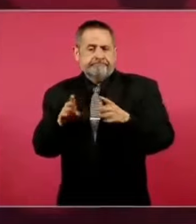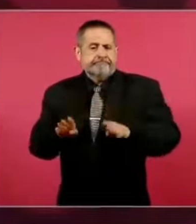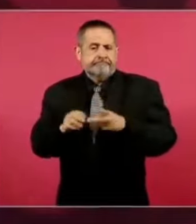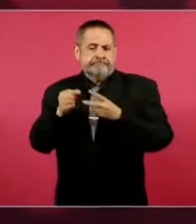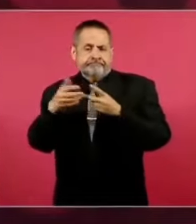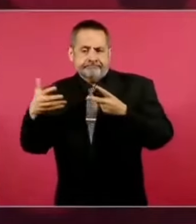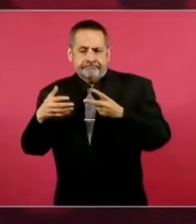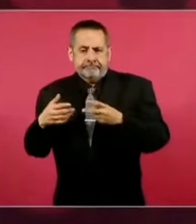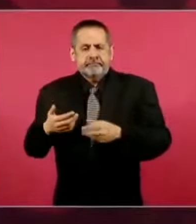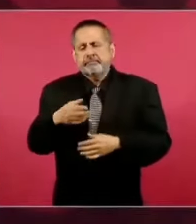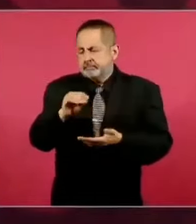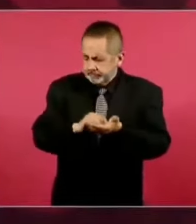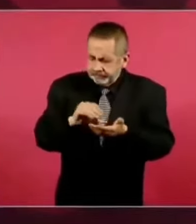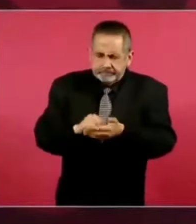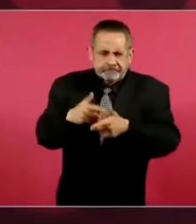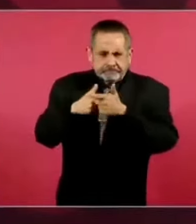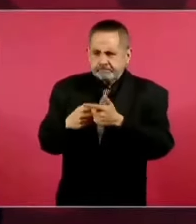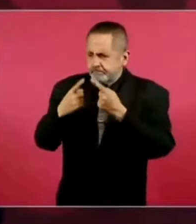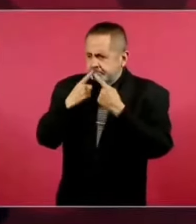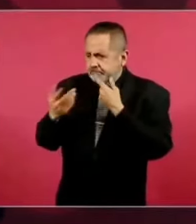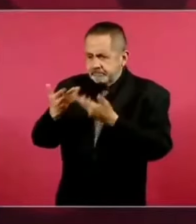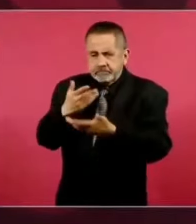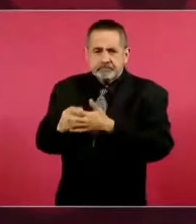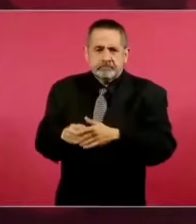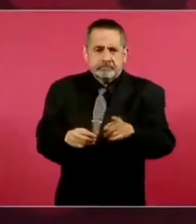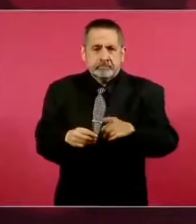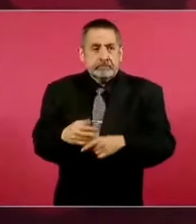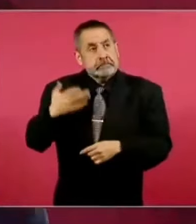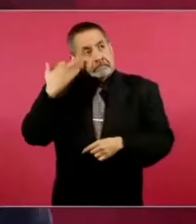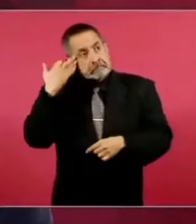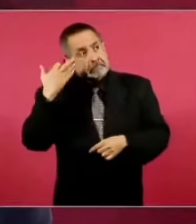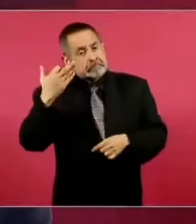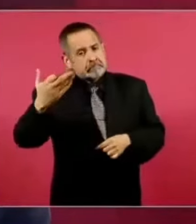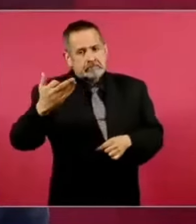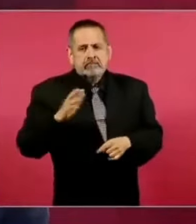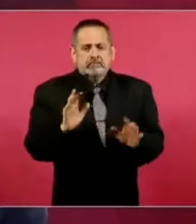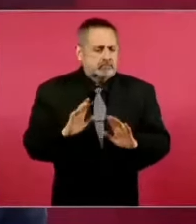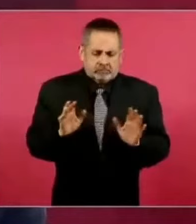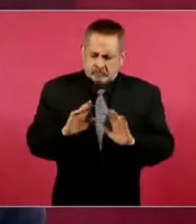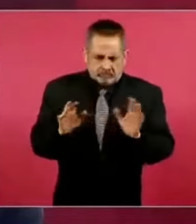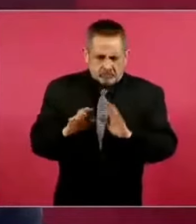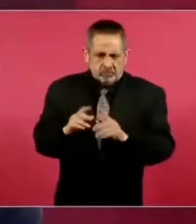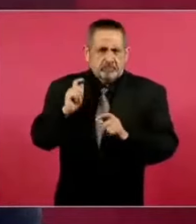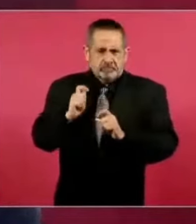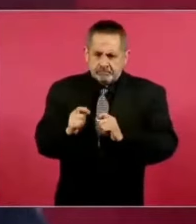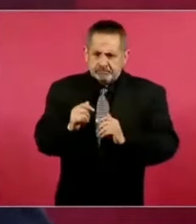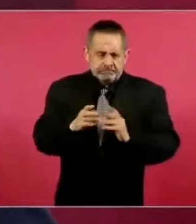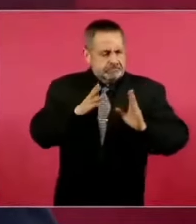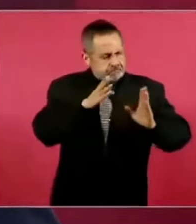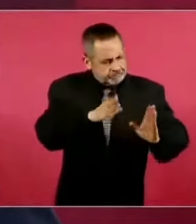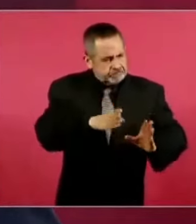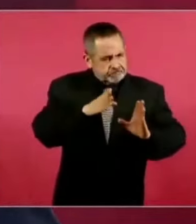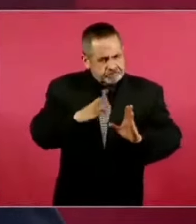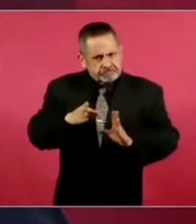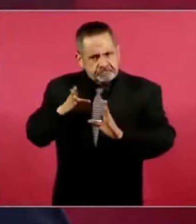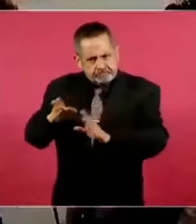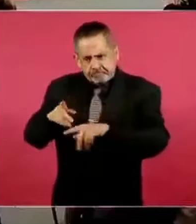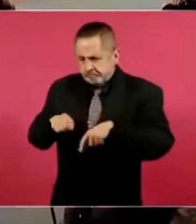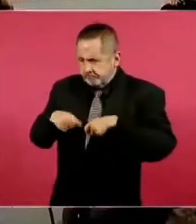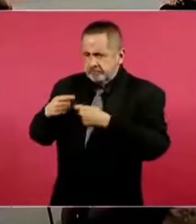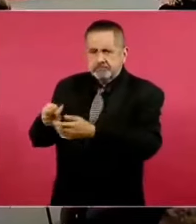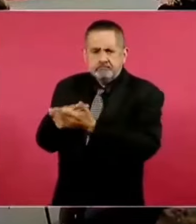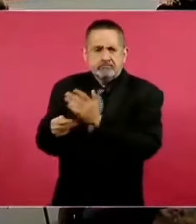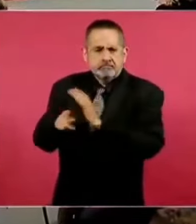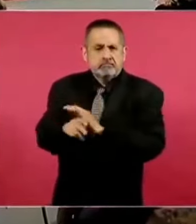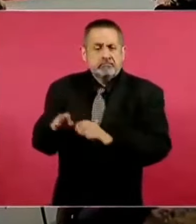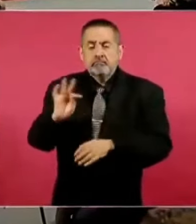efectivamente, seguiremos en ese diálogo, no es que eso vaya a tardar, simplemente vamos por etapas y efectivamente hay